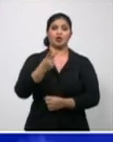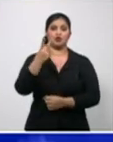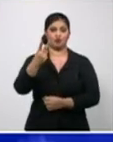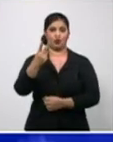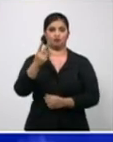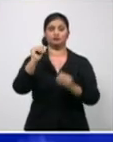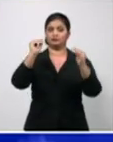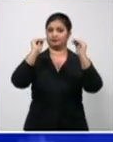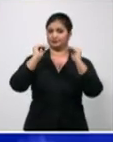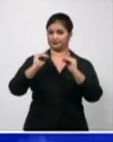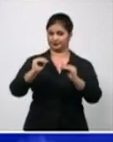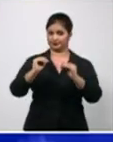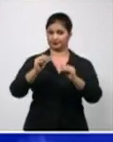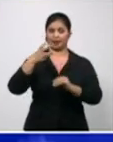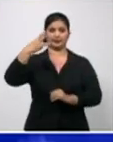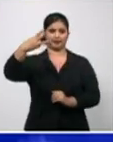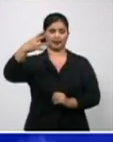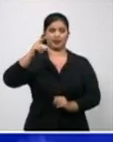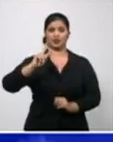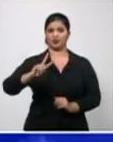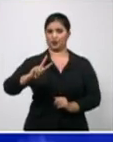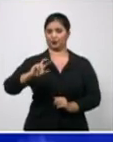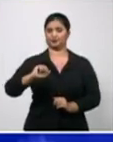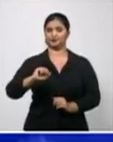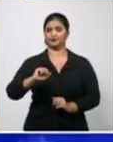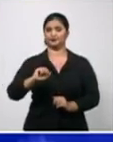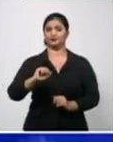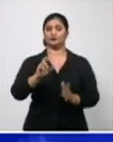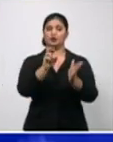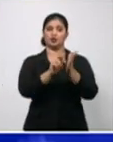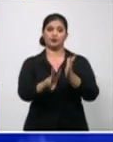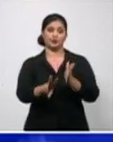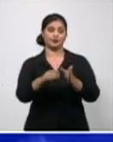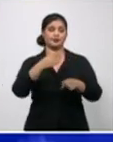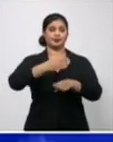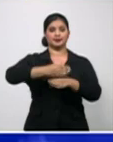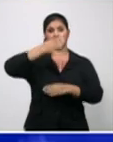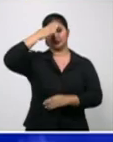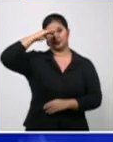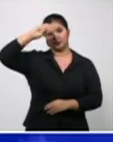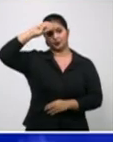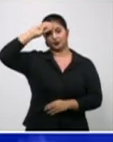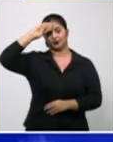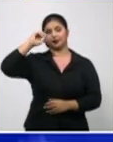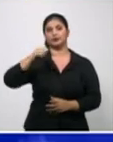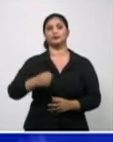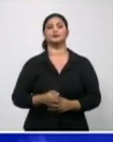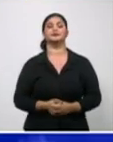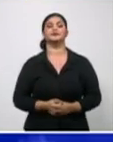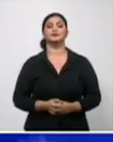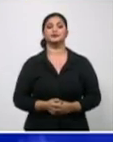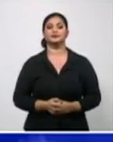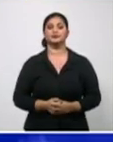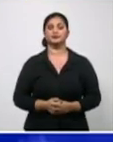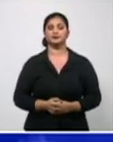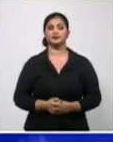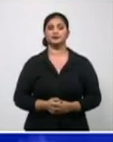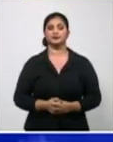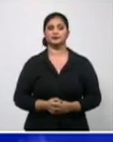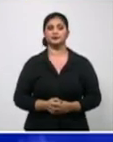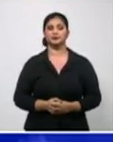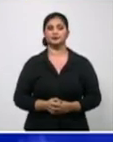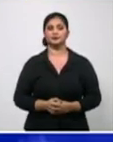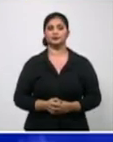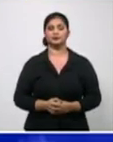de Báguano. Y en la provincia de Santiago de Cuba, el paciente importado que se diagnostica,